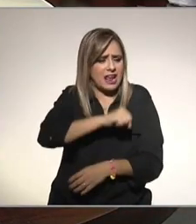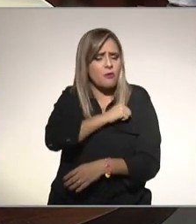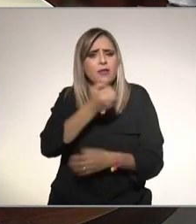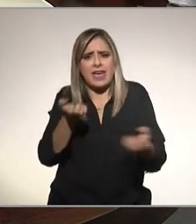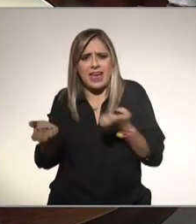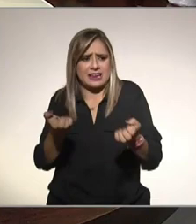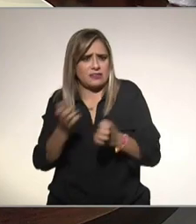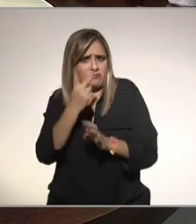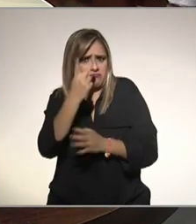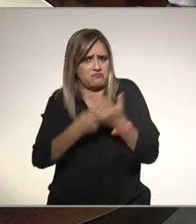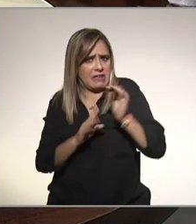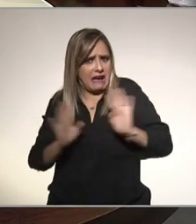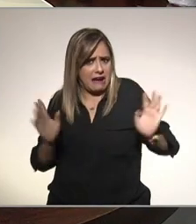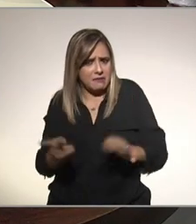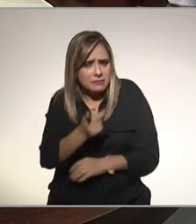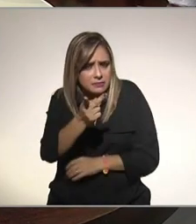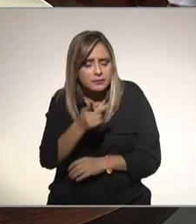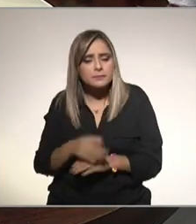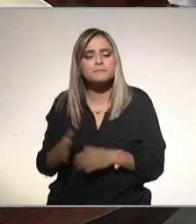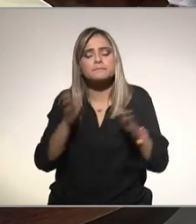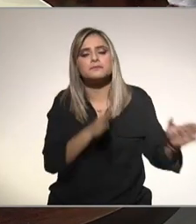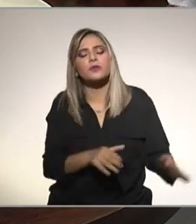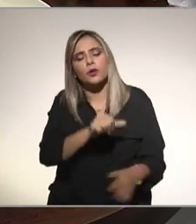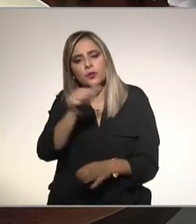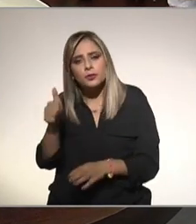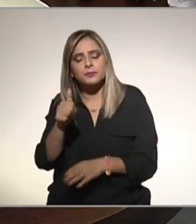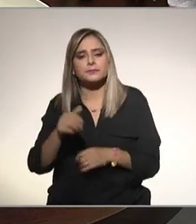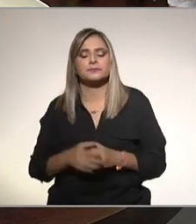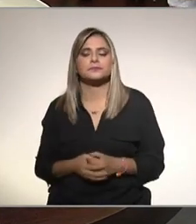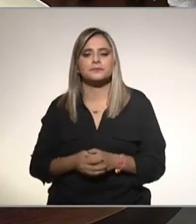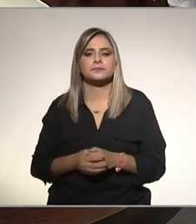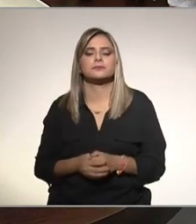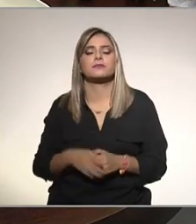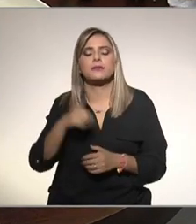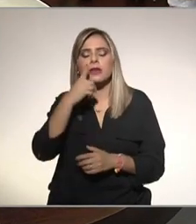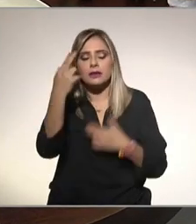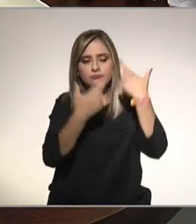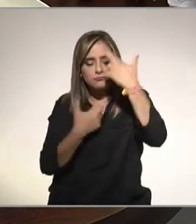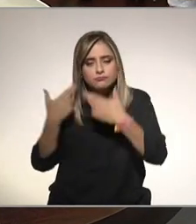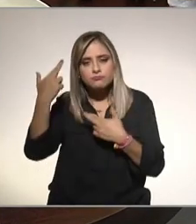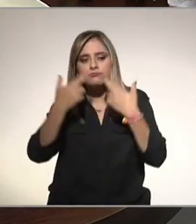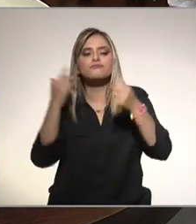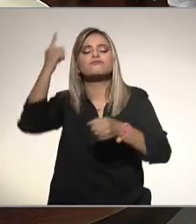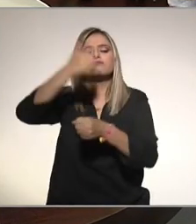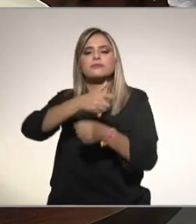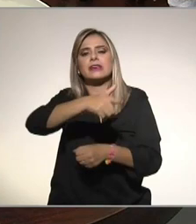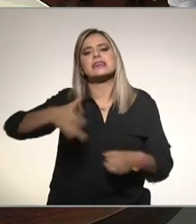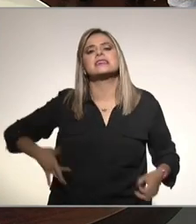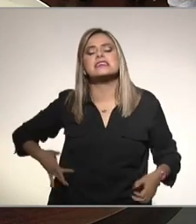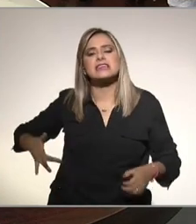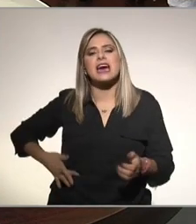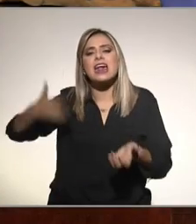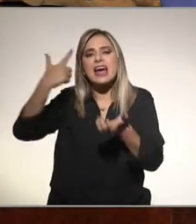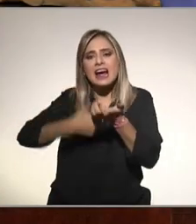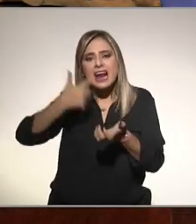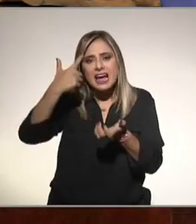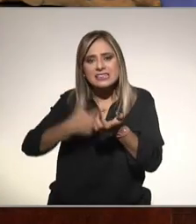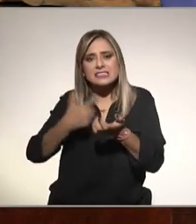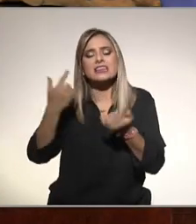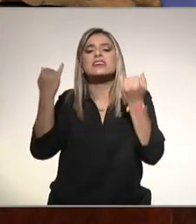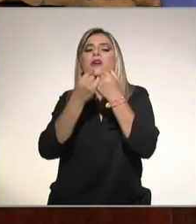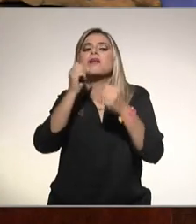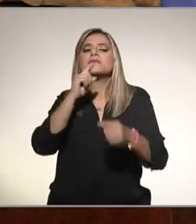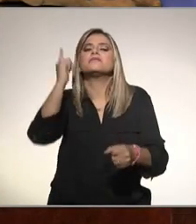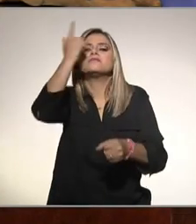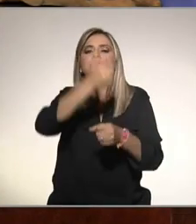Magdalena y Magdalena Castro y ella dice que le hicieron el diagnóstico de hígado graso al mismo tiempo que le hacen el